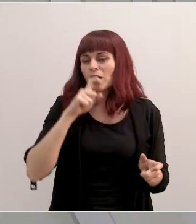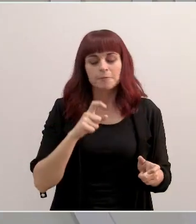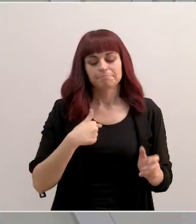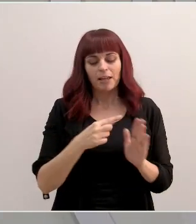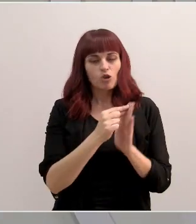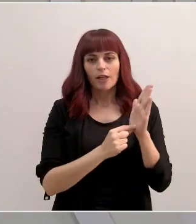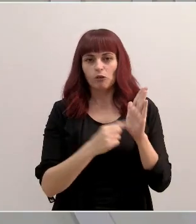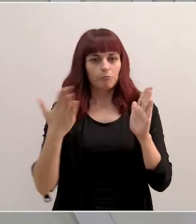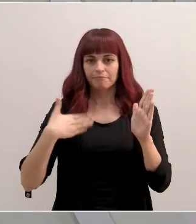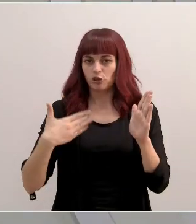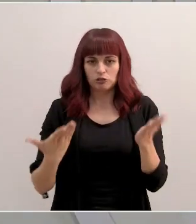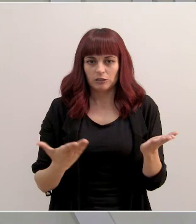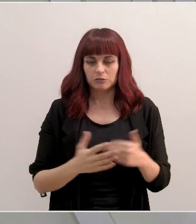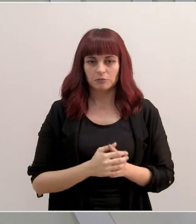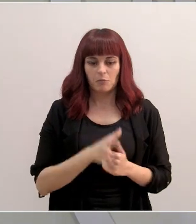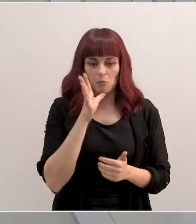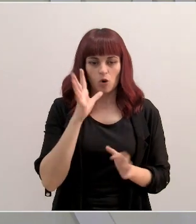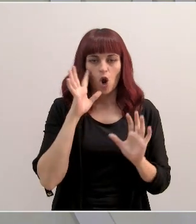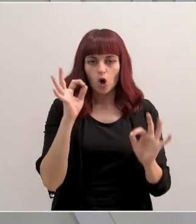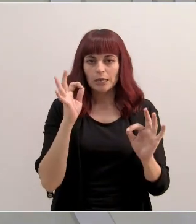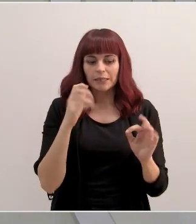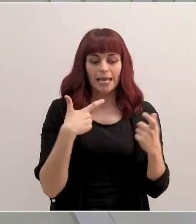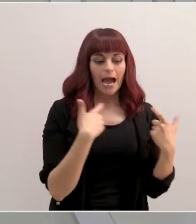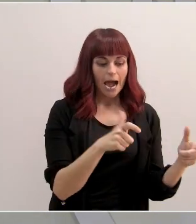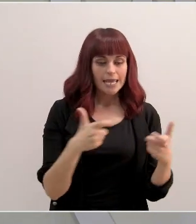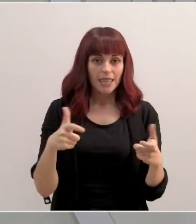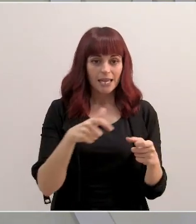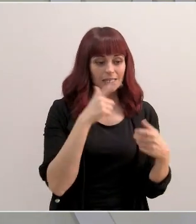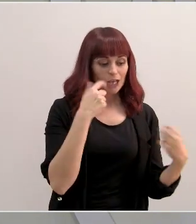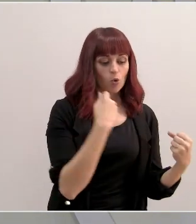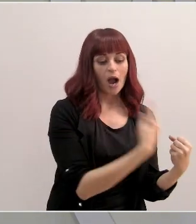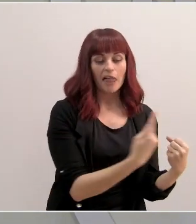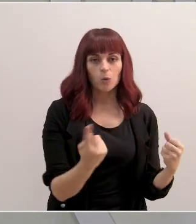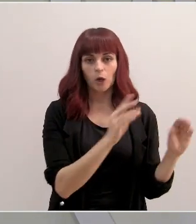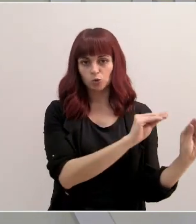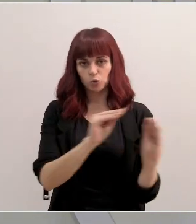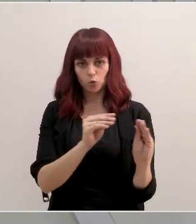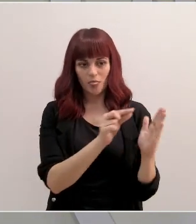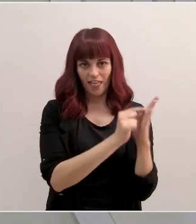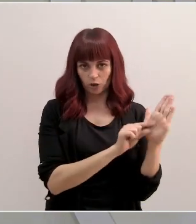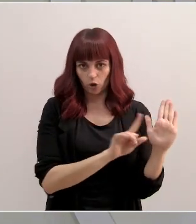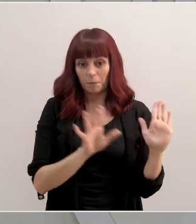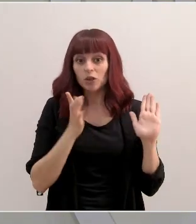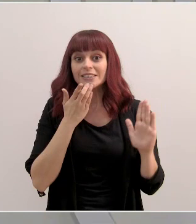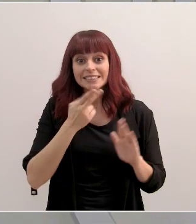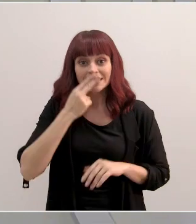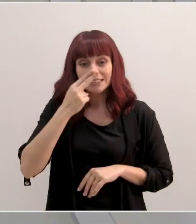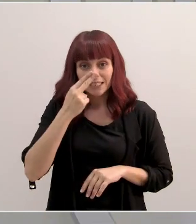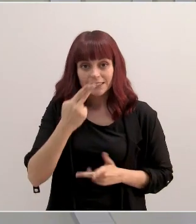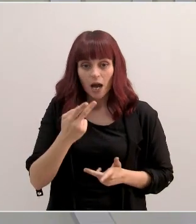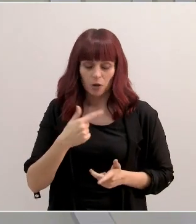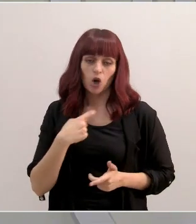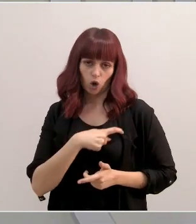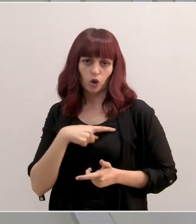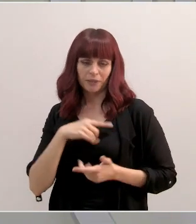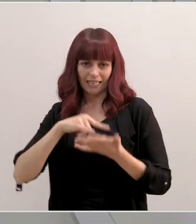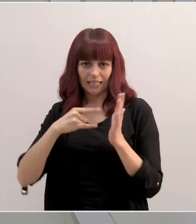Esos datos no los tenemos porque están, lógicamente, en cada área de salud y ahora mismo, sinceramente, no se los... Pero si le interesa, a través del